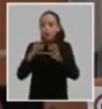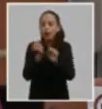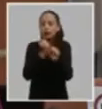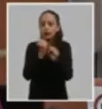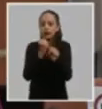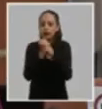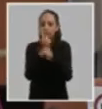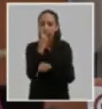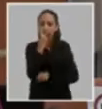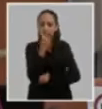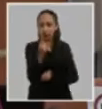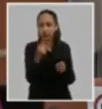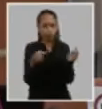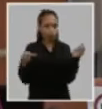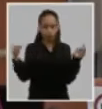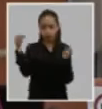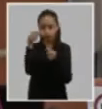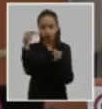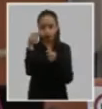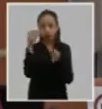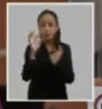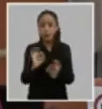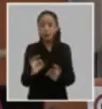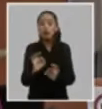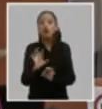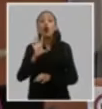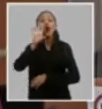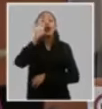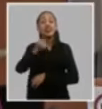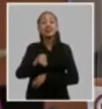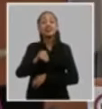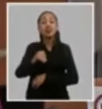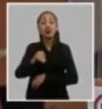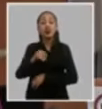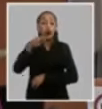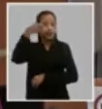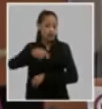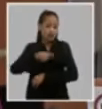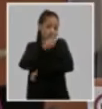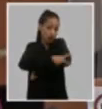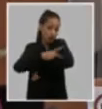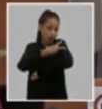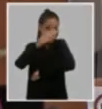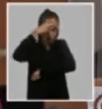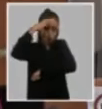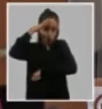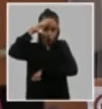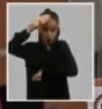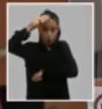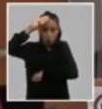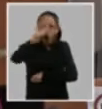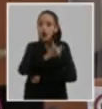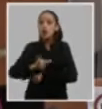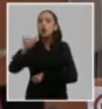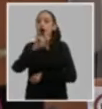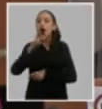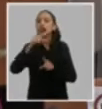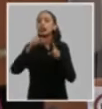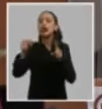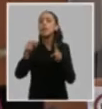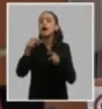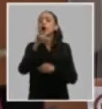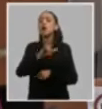atender de manera prioritaria lo que se ha definido por el país como un tema de seguridad nacional que lo constituye la atención a la gestión de la